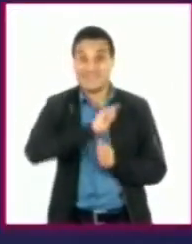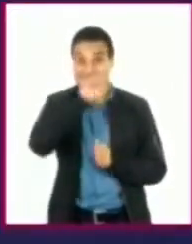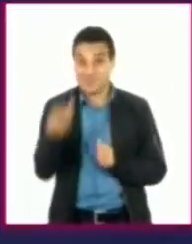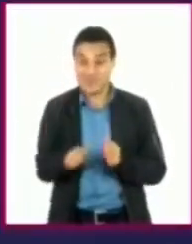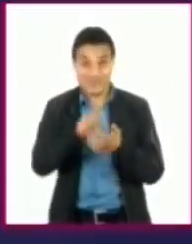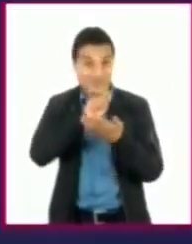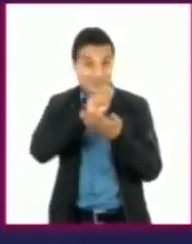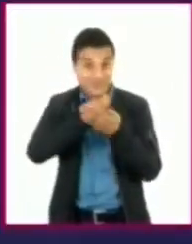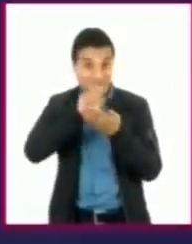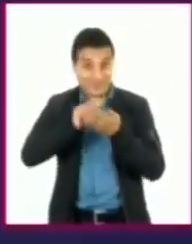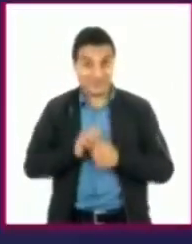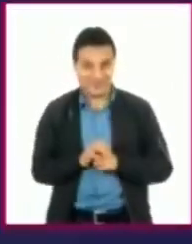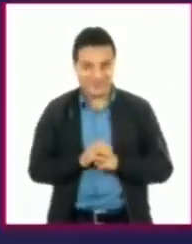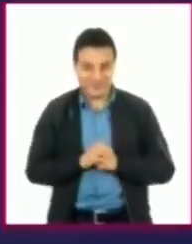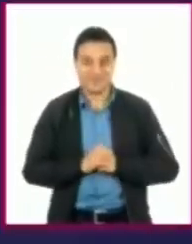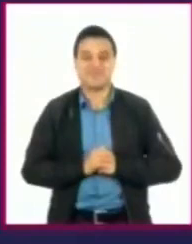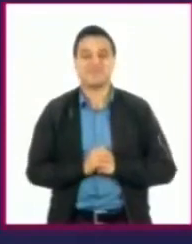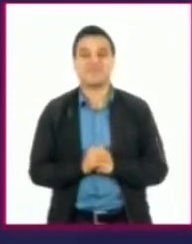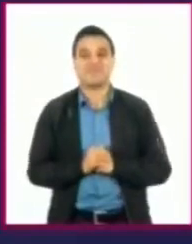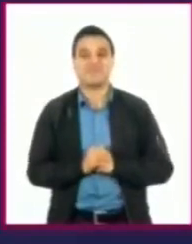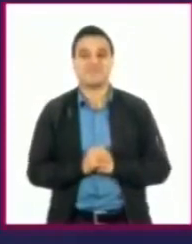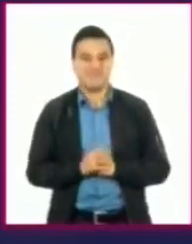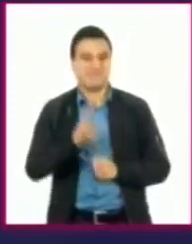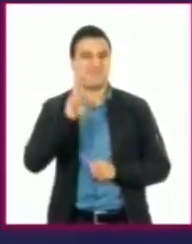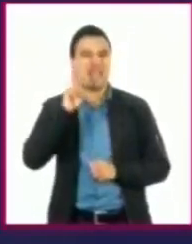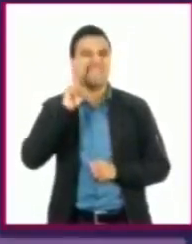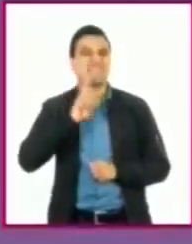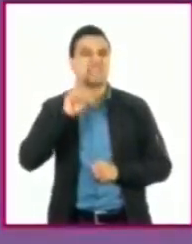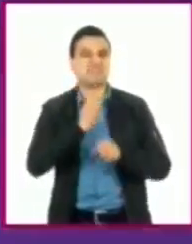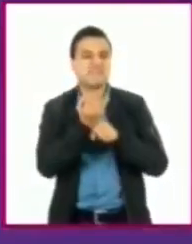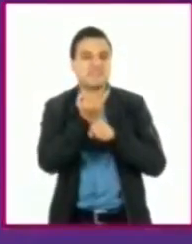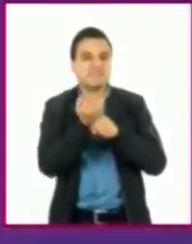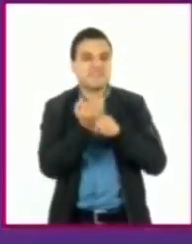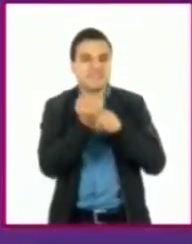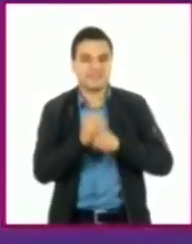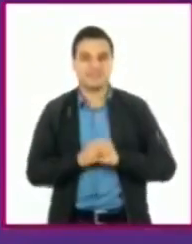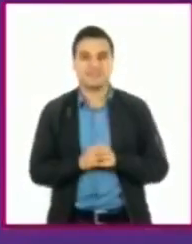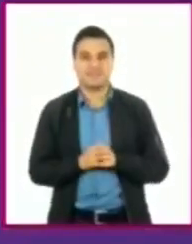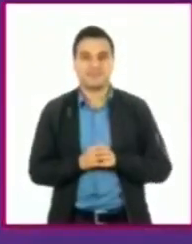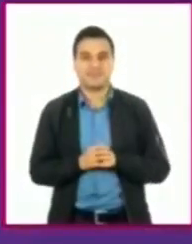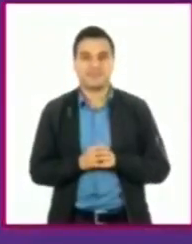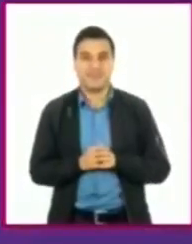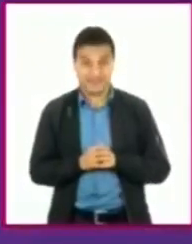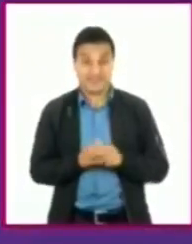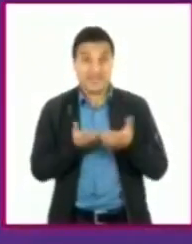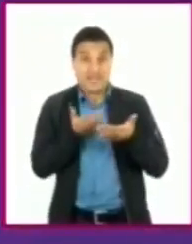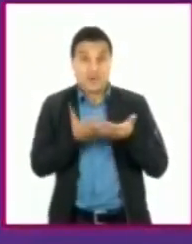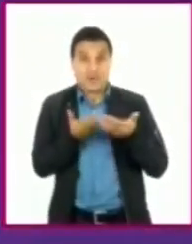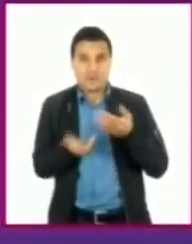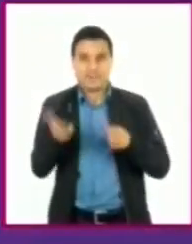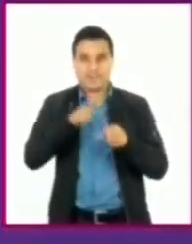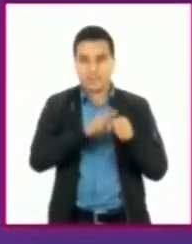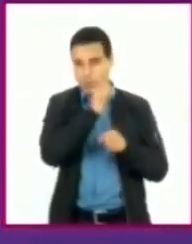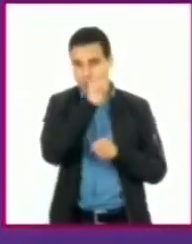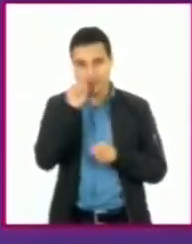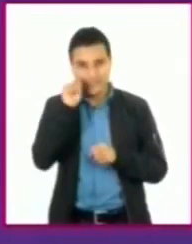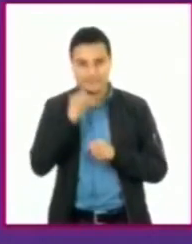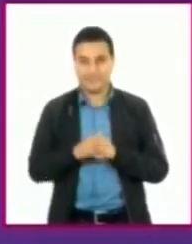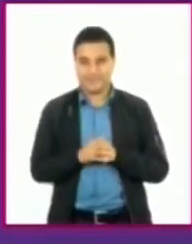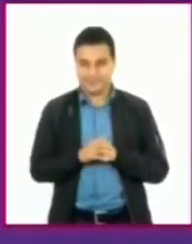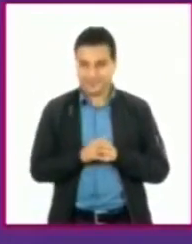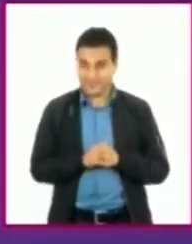que te resulten importantes. ¡Vamos a investigar! Nos encontramos en el Hospital Juárez de México con el médico